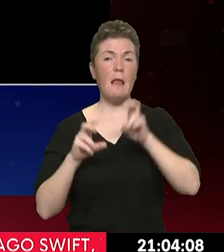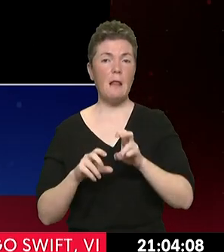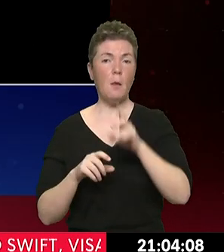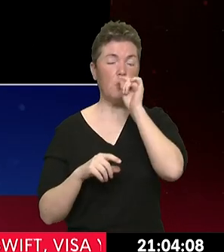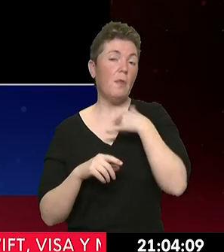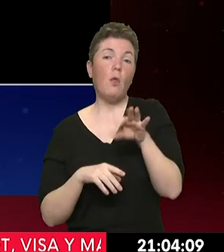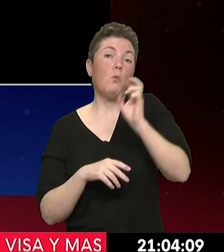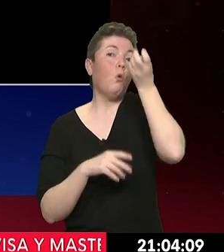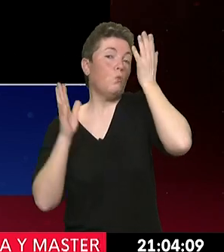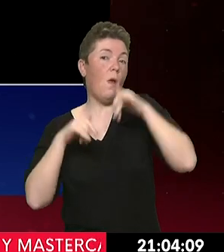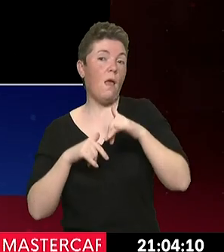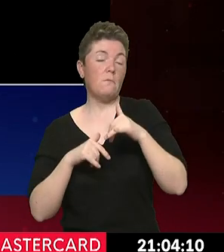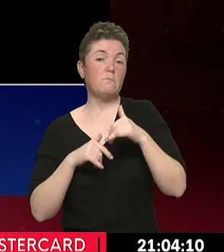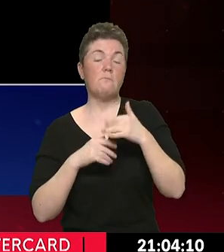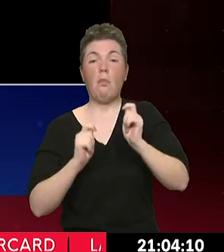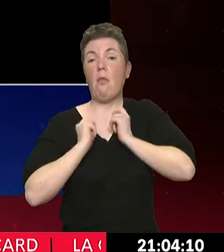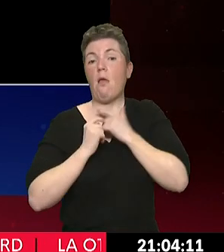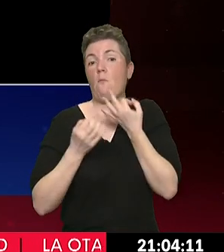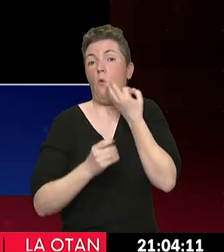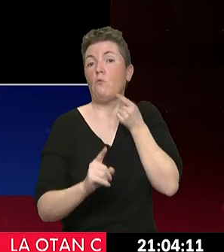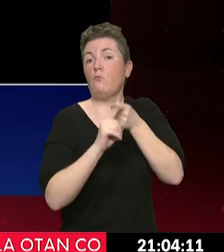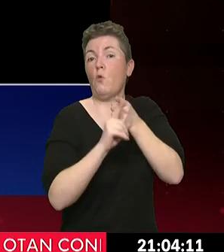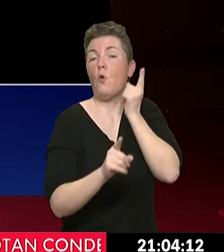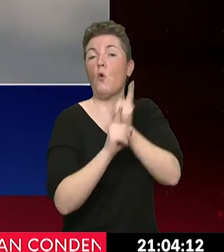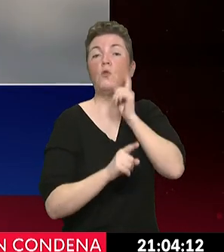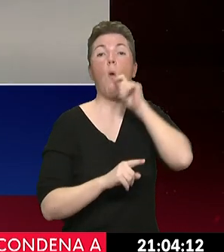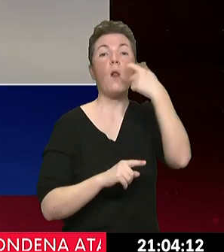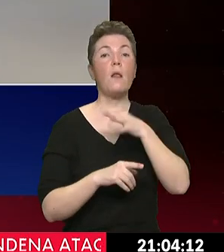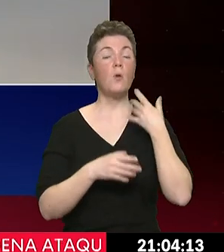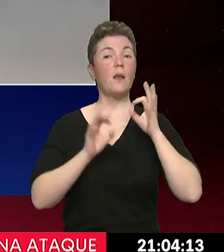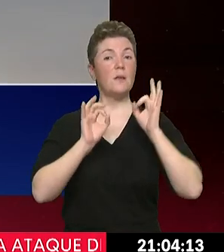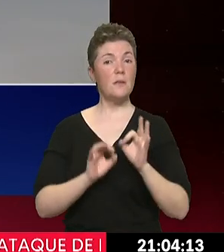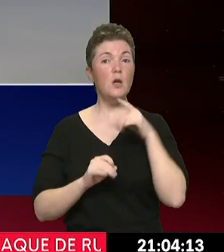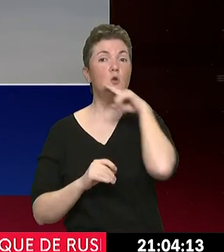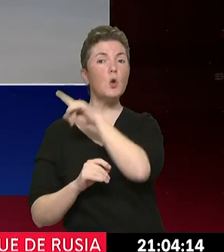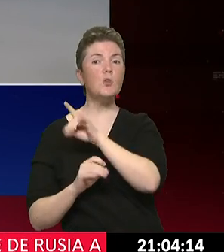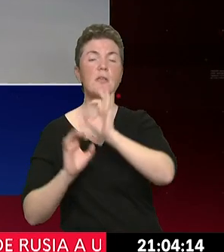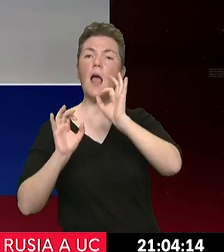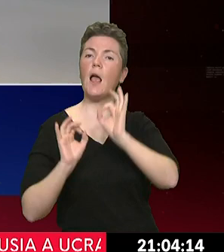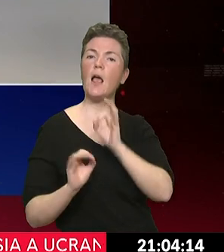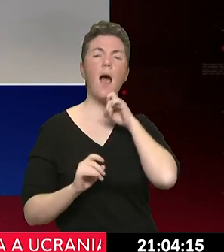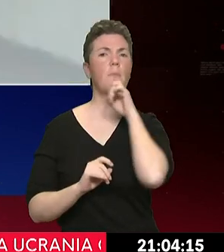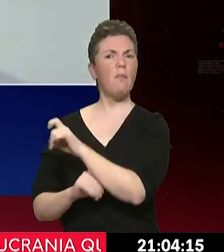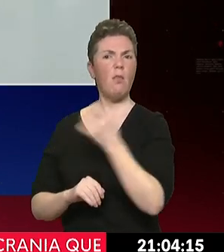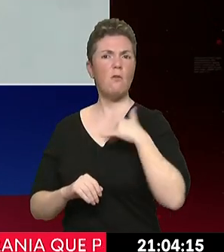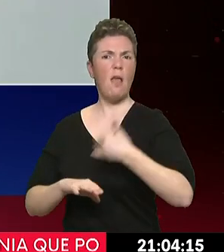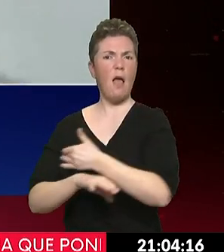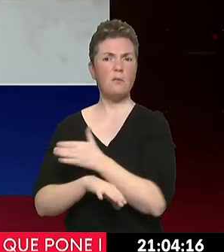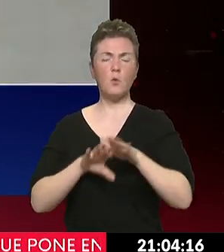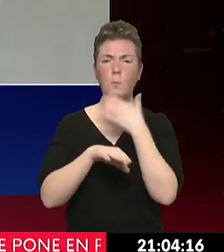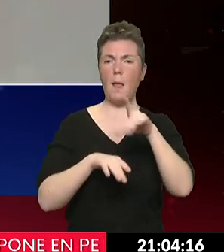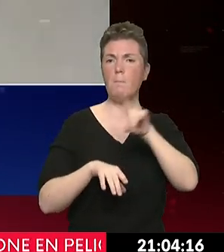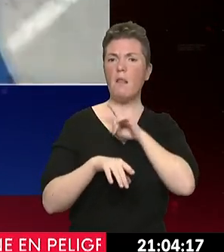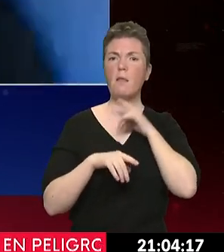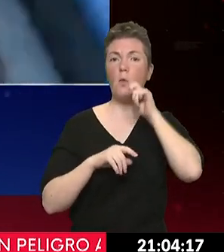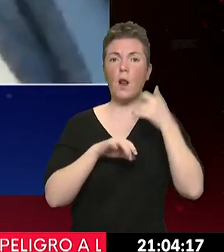dejado otra opción que hacer esto que atacar Ucrania porque según él la propia asistencia de Rusia estaba amenazada por la militarización